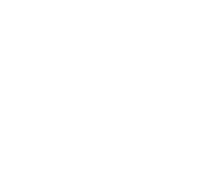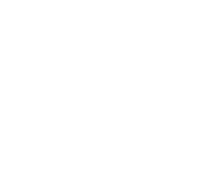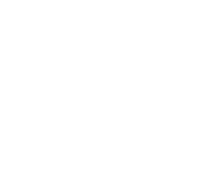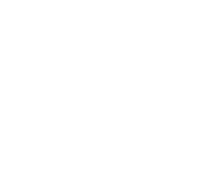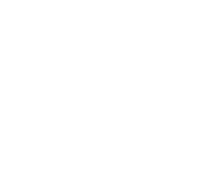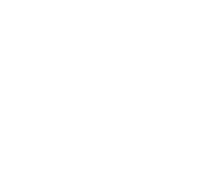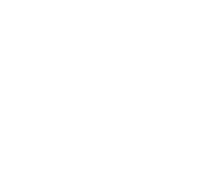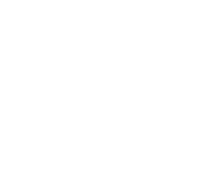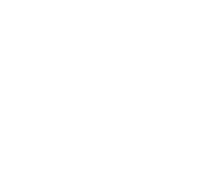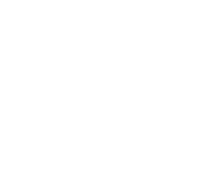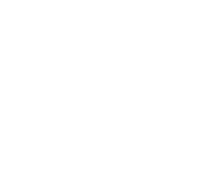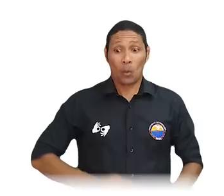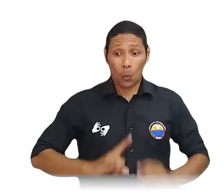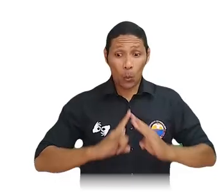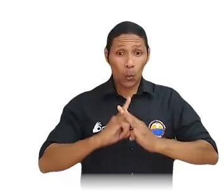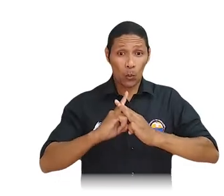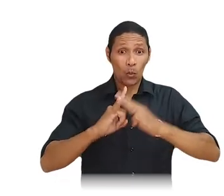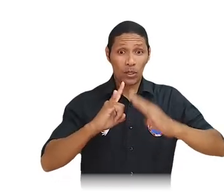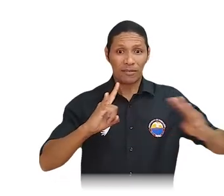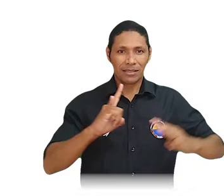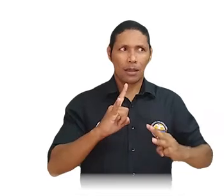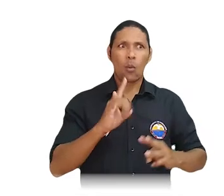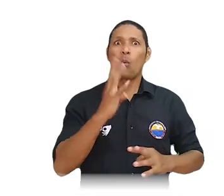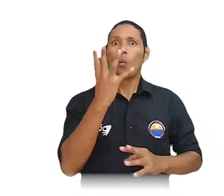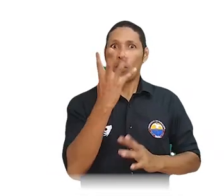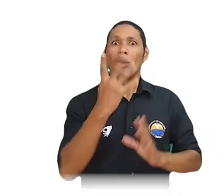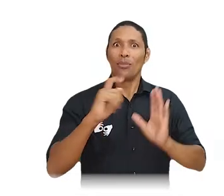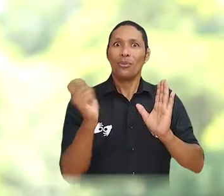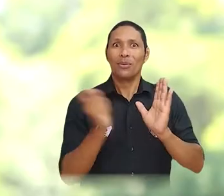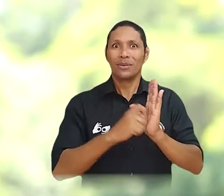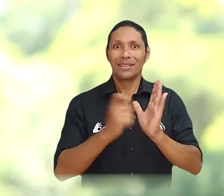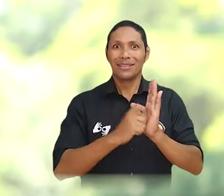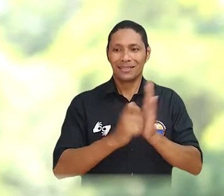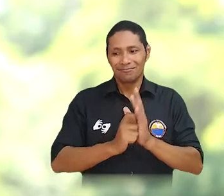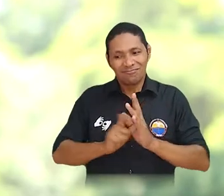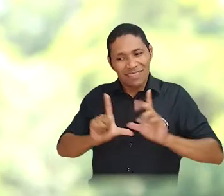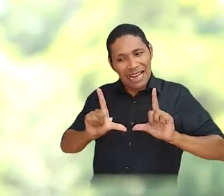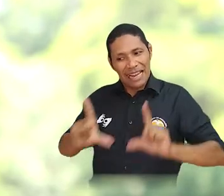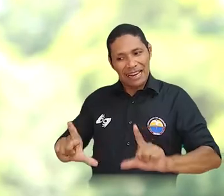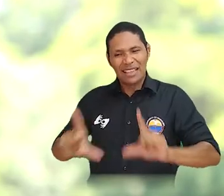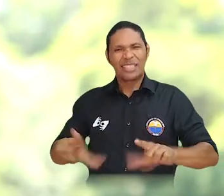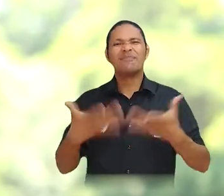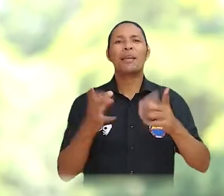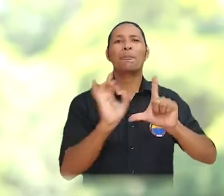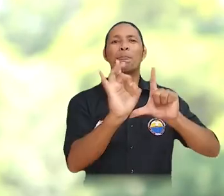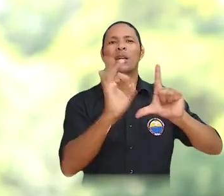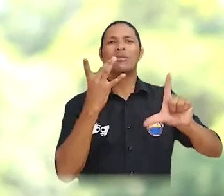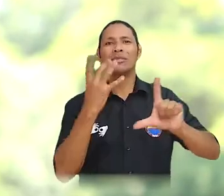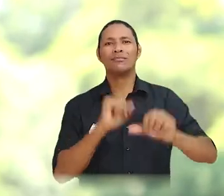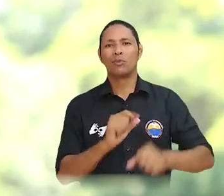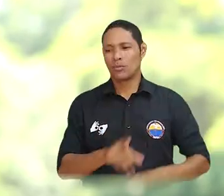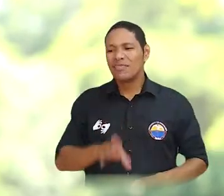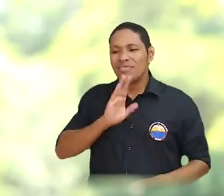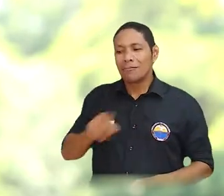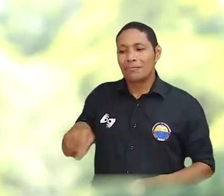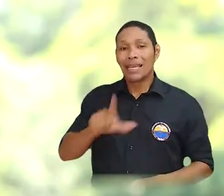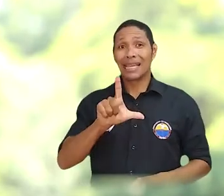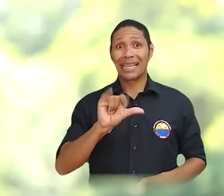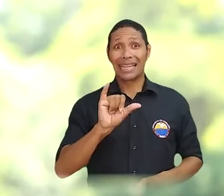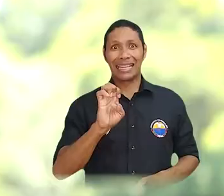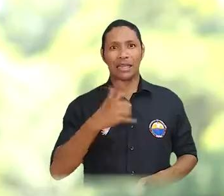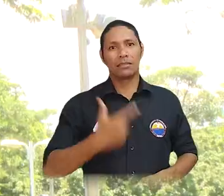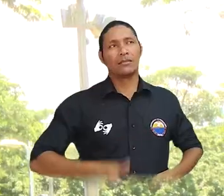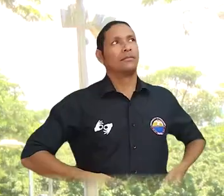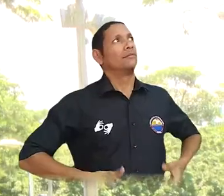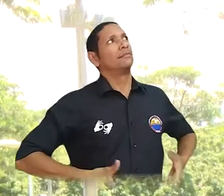¡Suscríbete al canal! La Universidad del Magdalena lideró su cuarta ceremonia de graduación virtual